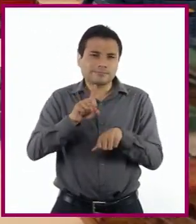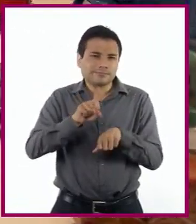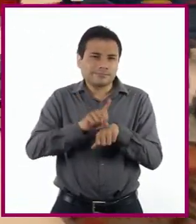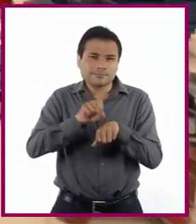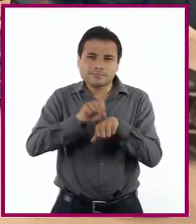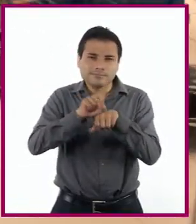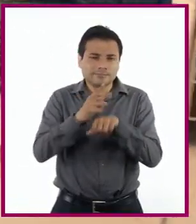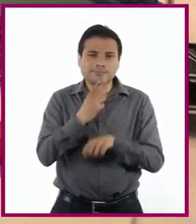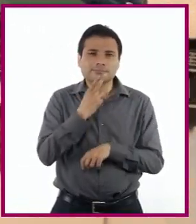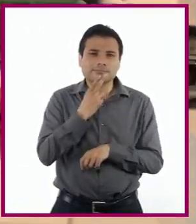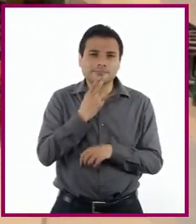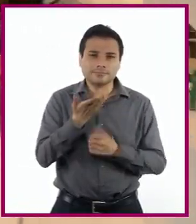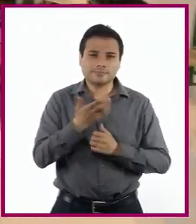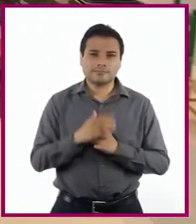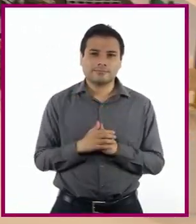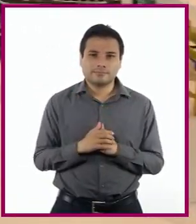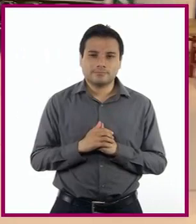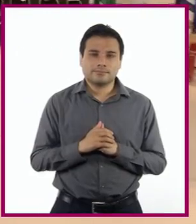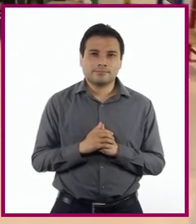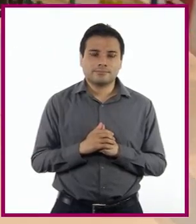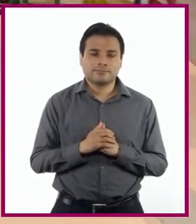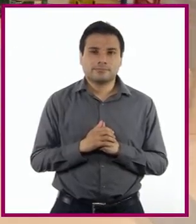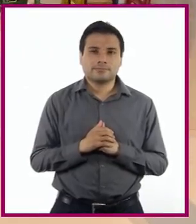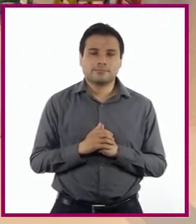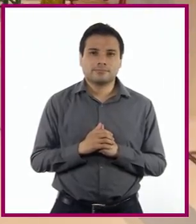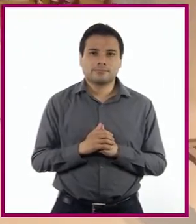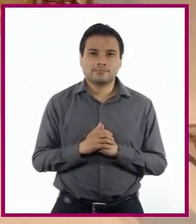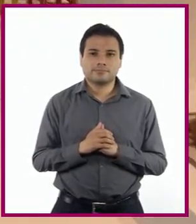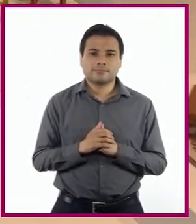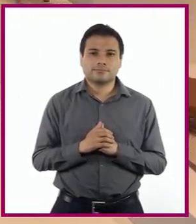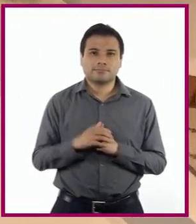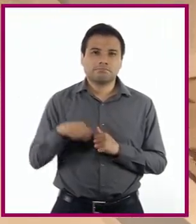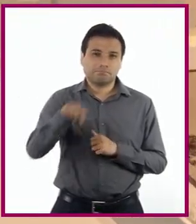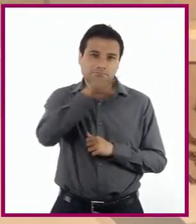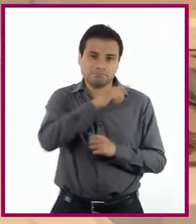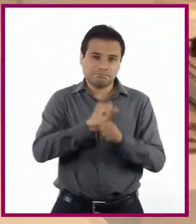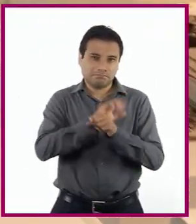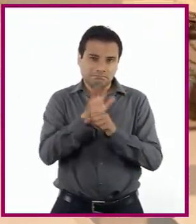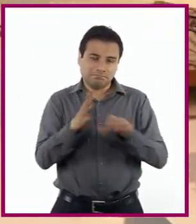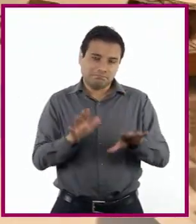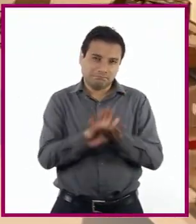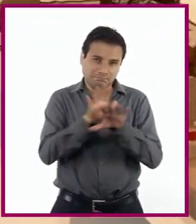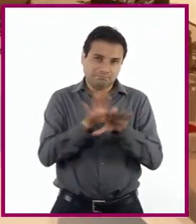Y bueno Que de alguna manera Hemos cambiado En esta parte